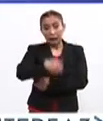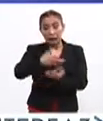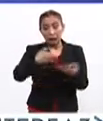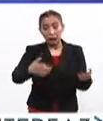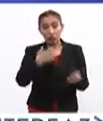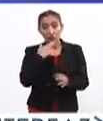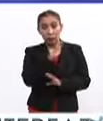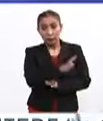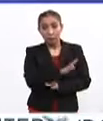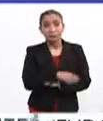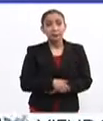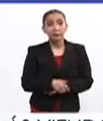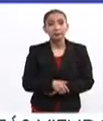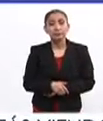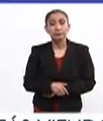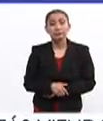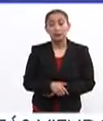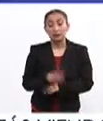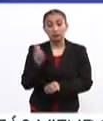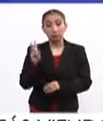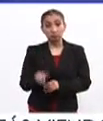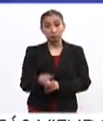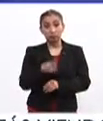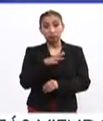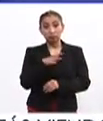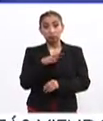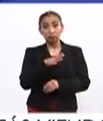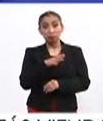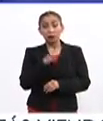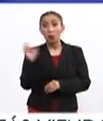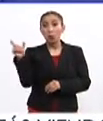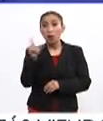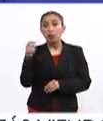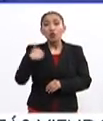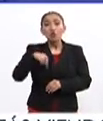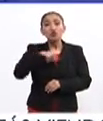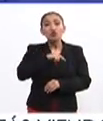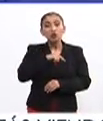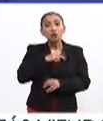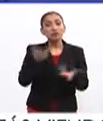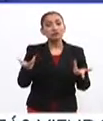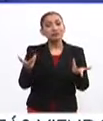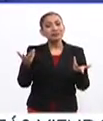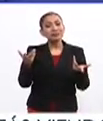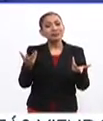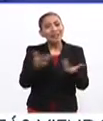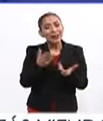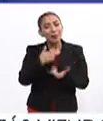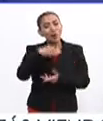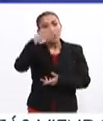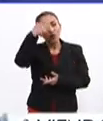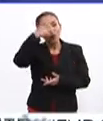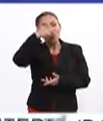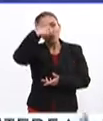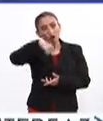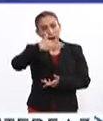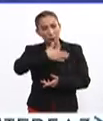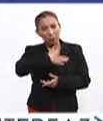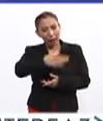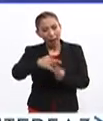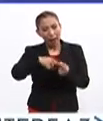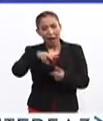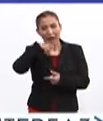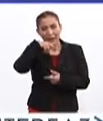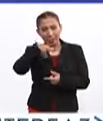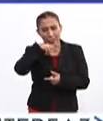suelo de conservación. Y efectivamente, cuando nosotros celebremos la Nochebuena, las